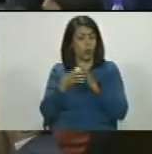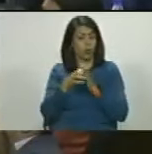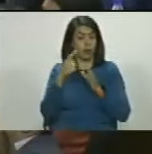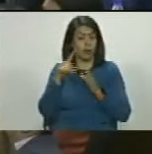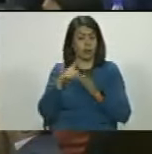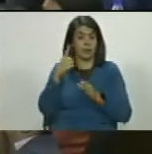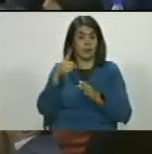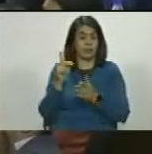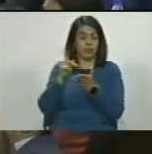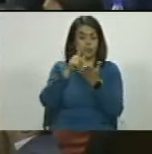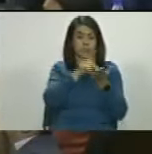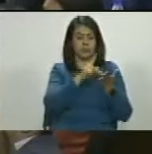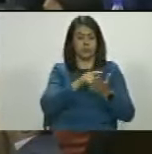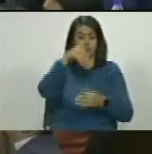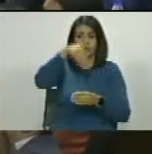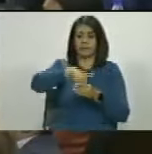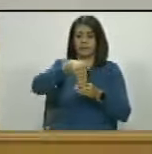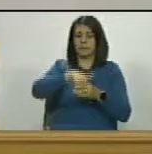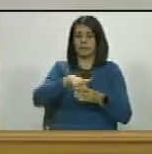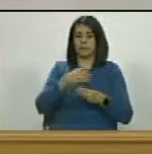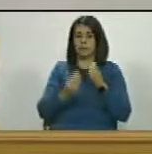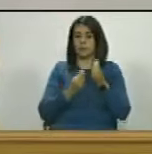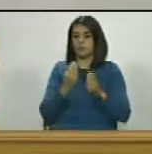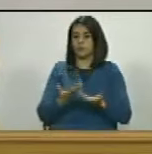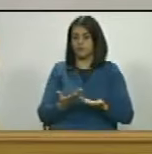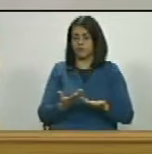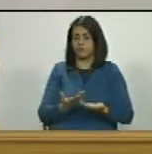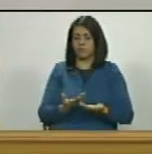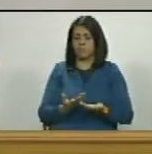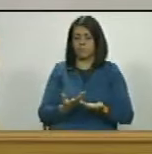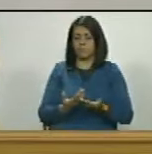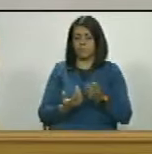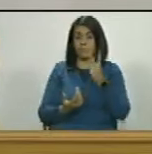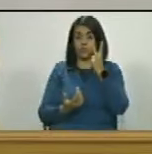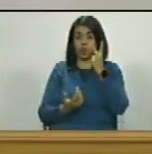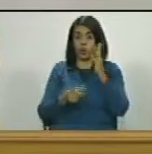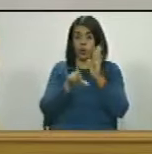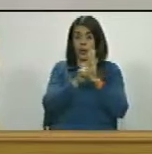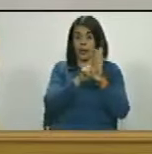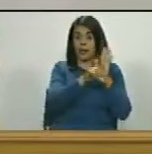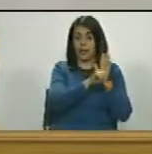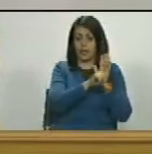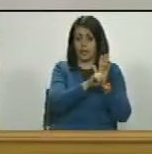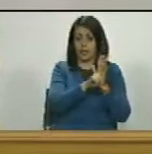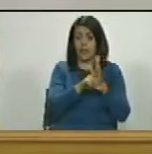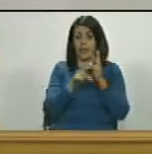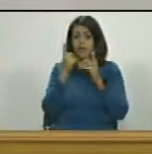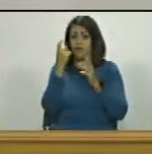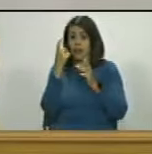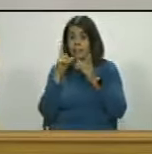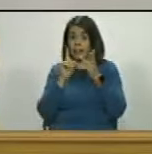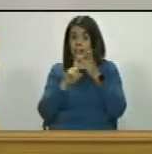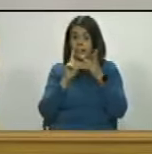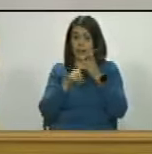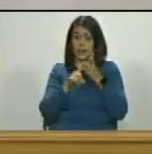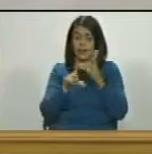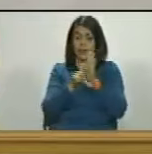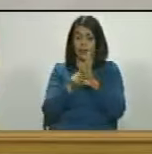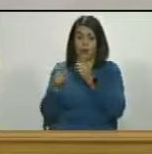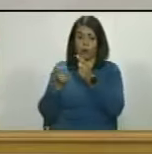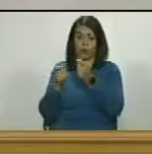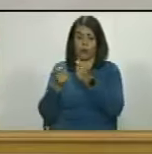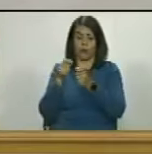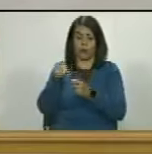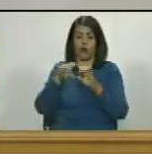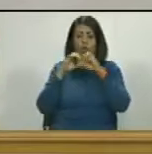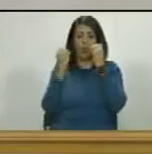que tiene derecho a participar en elecciones aquí hay dos leyes fundamentales y viene la tercera que es la ley de regulación de